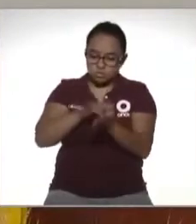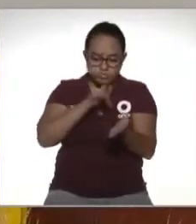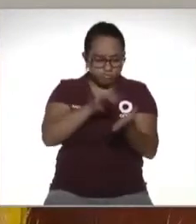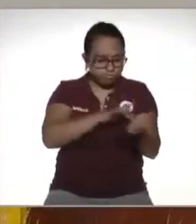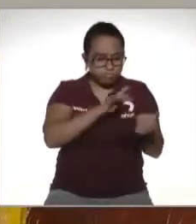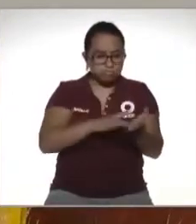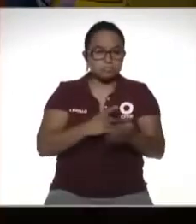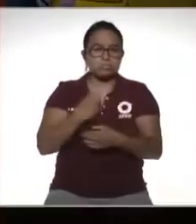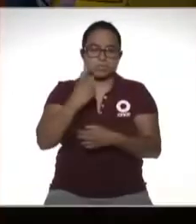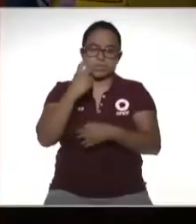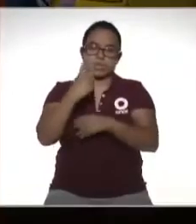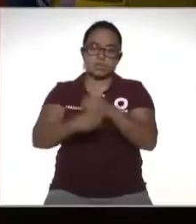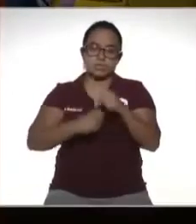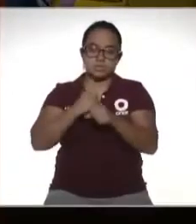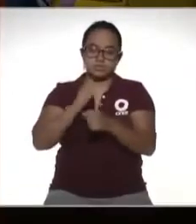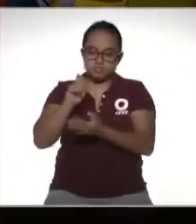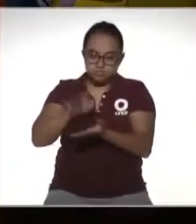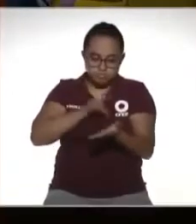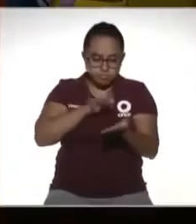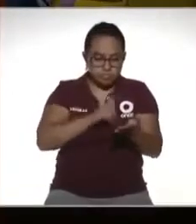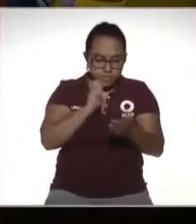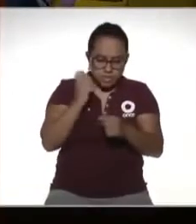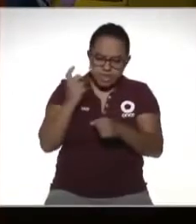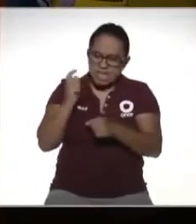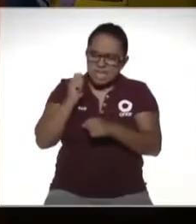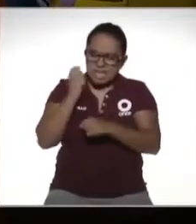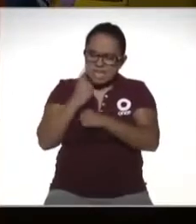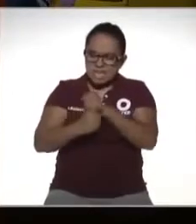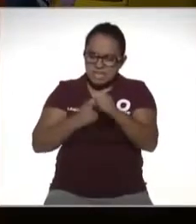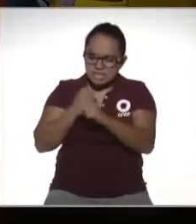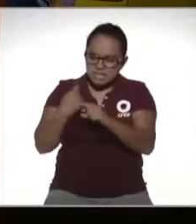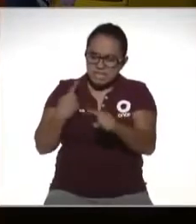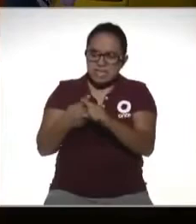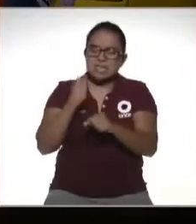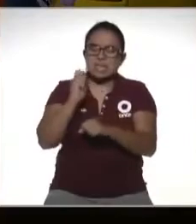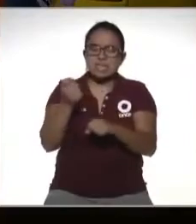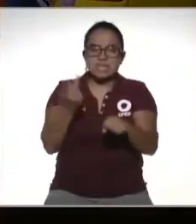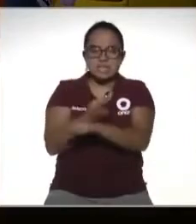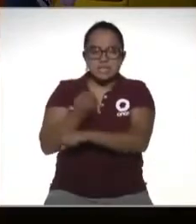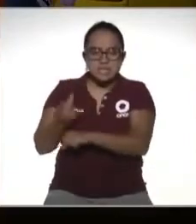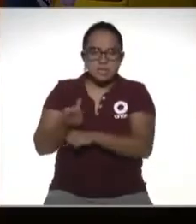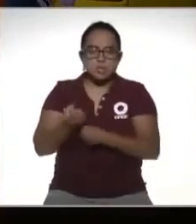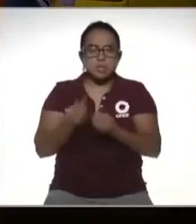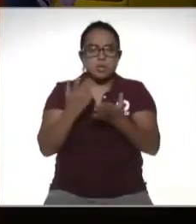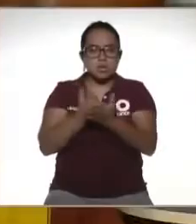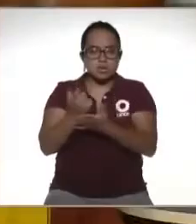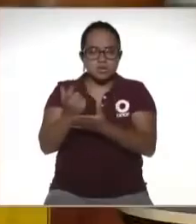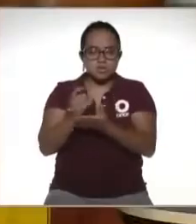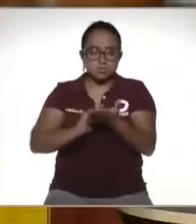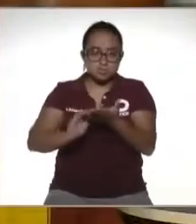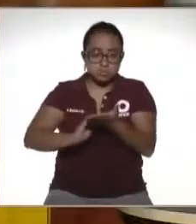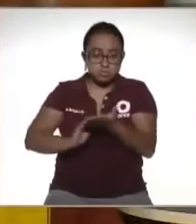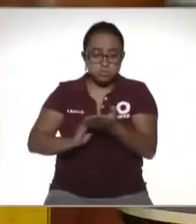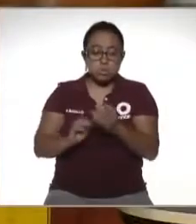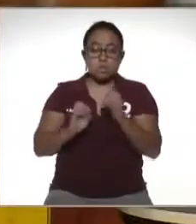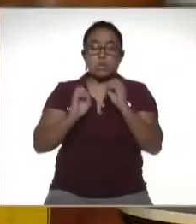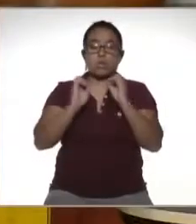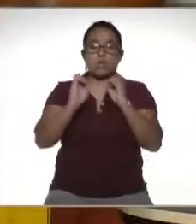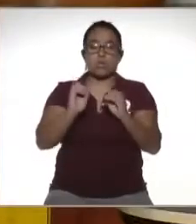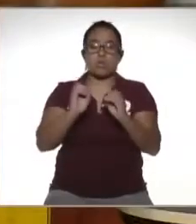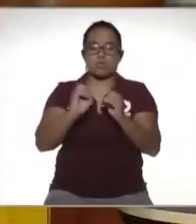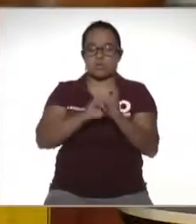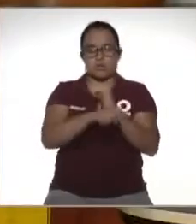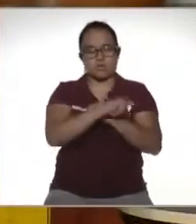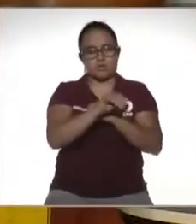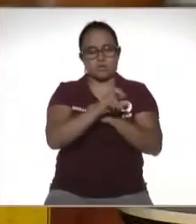en la declaración anual se hace todo la recopilación de todo el ejercicio todas las deducciones incluso también se meten las deducciones personales que